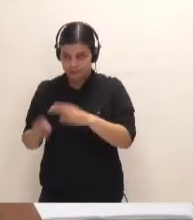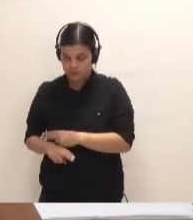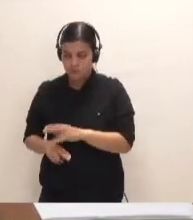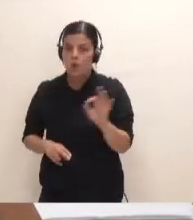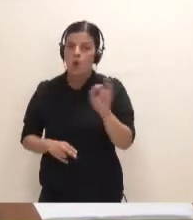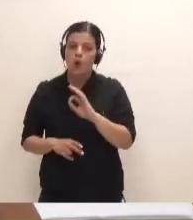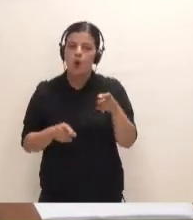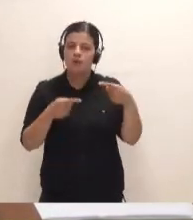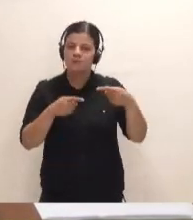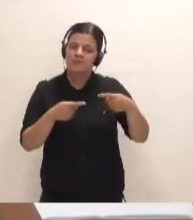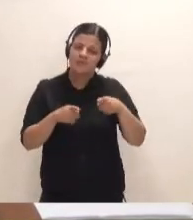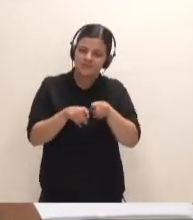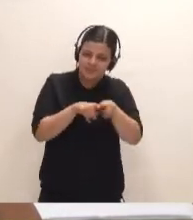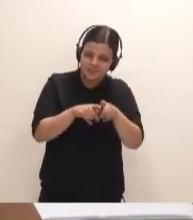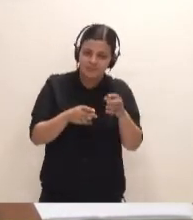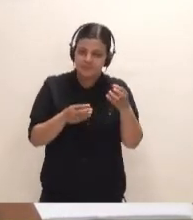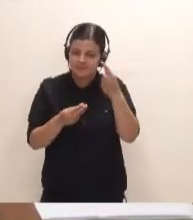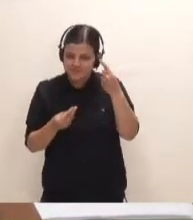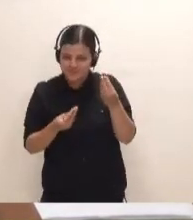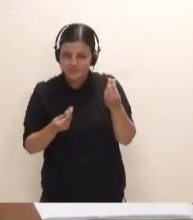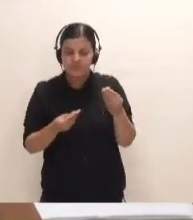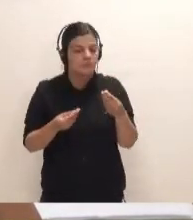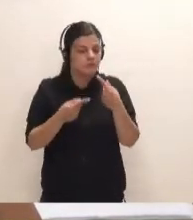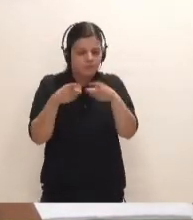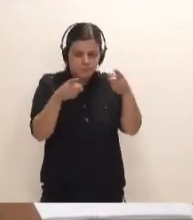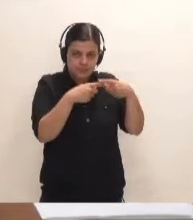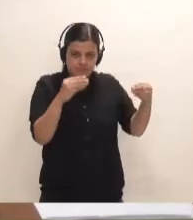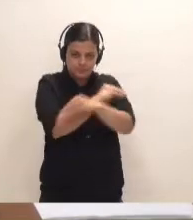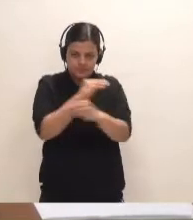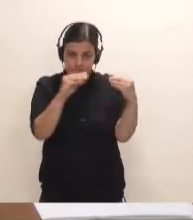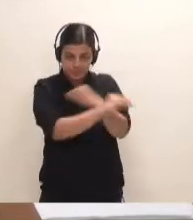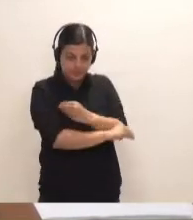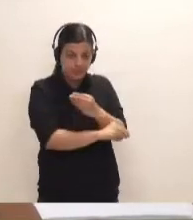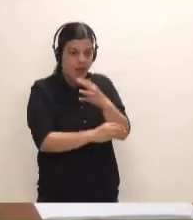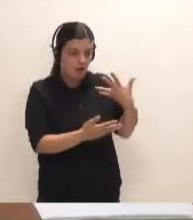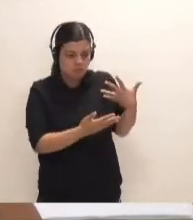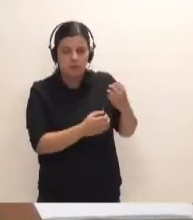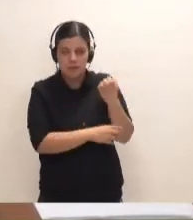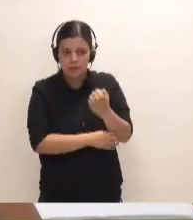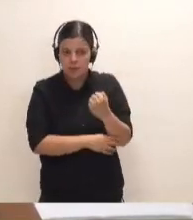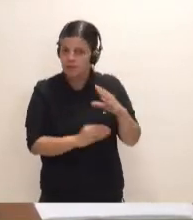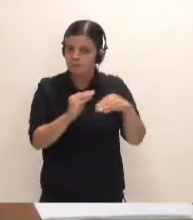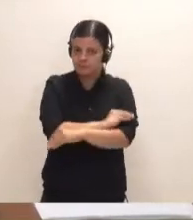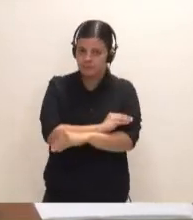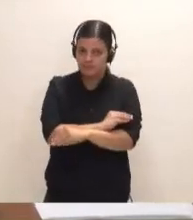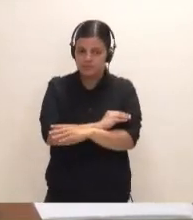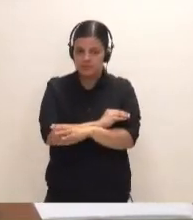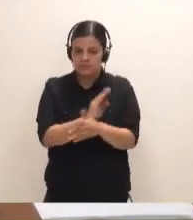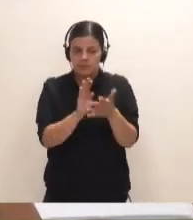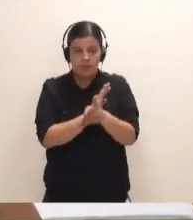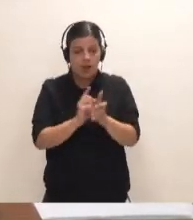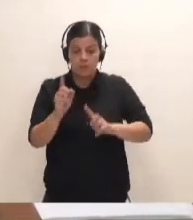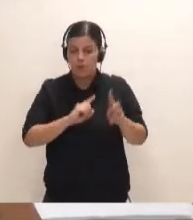diferencias de criterio manifestadas por distintos grupos políticos que hasta ahora venían apoyando el proyecto, que no existe problema alguno